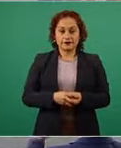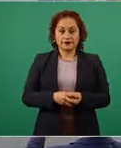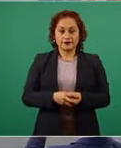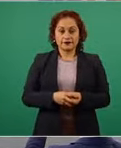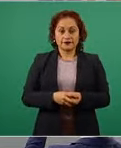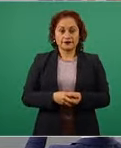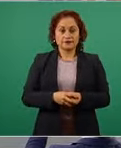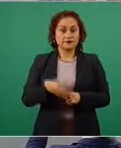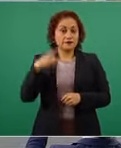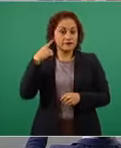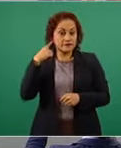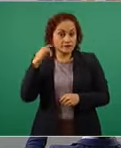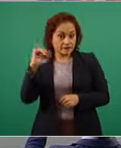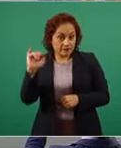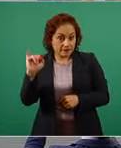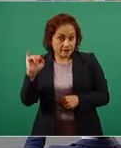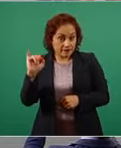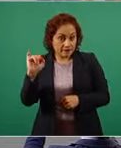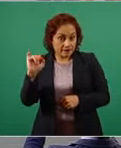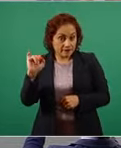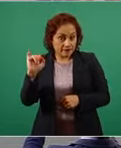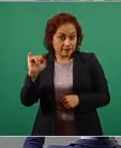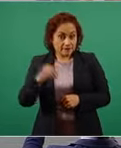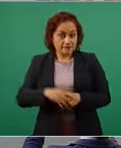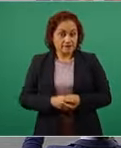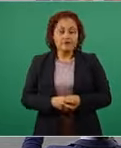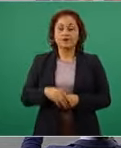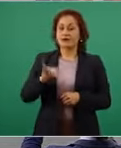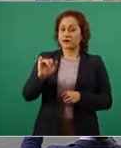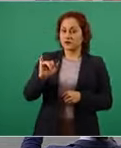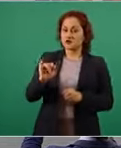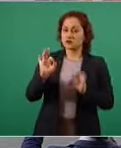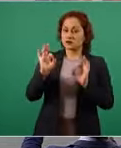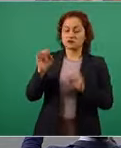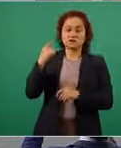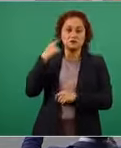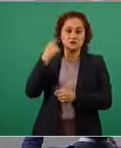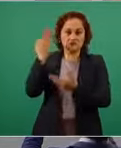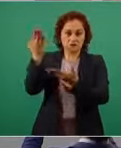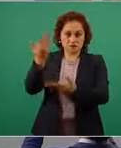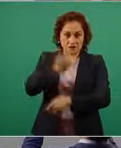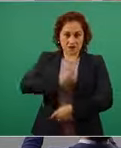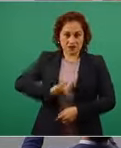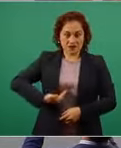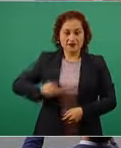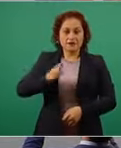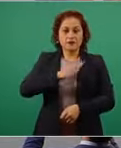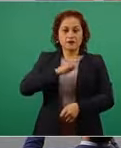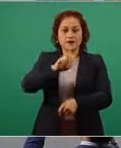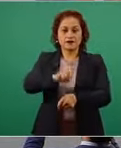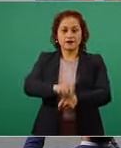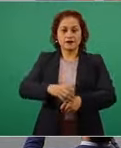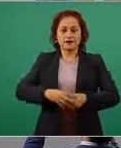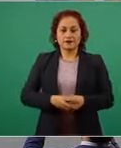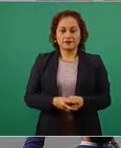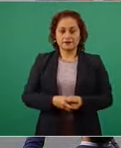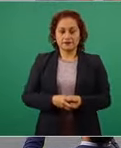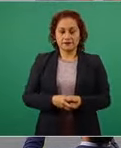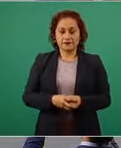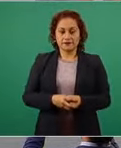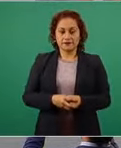nos escuchas si si si lo escuchamos señor presidente buen día te